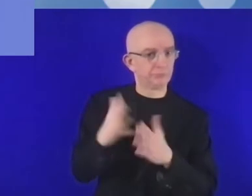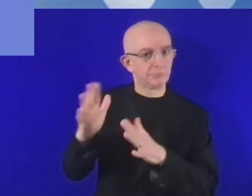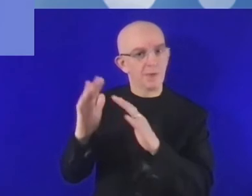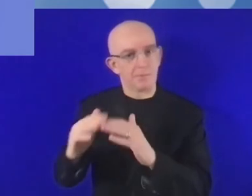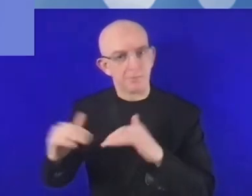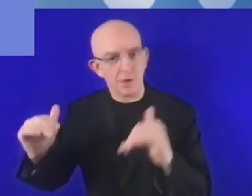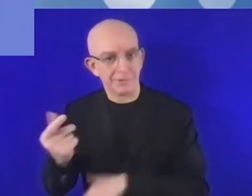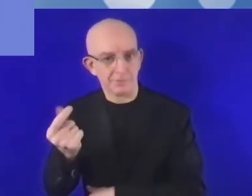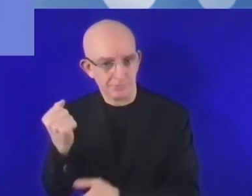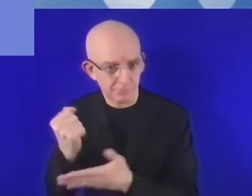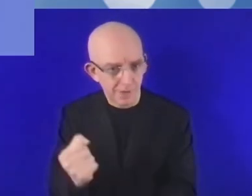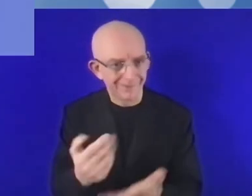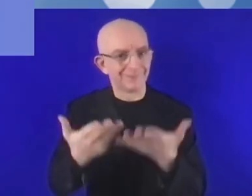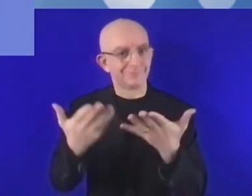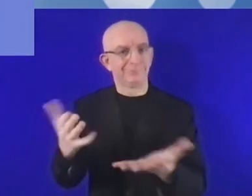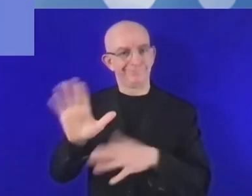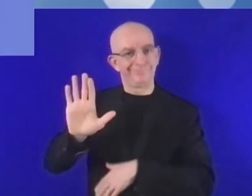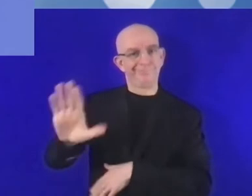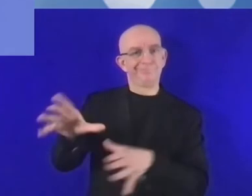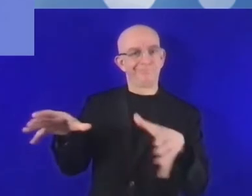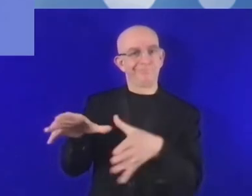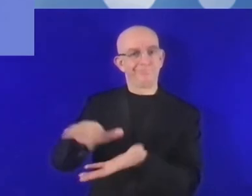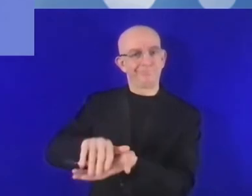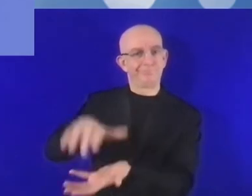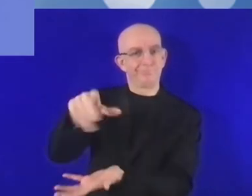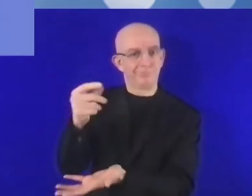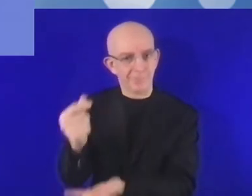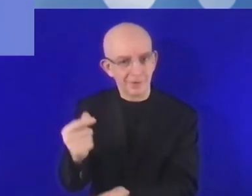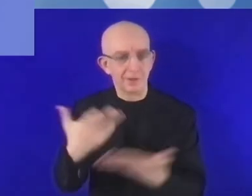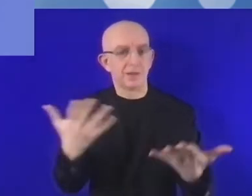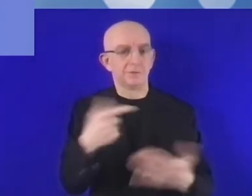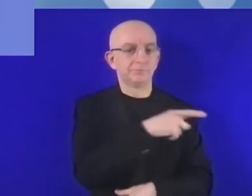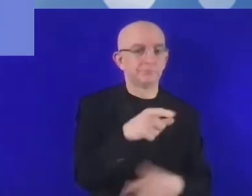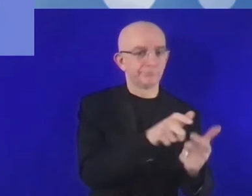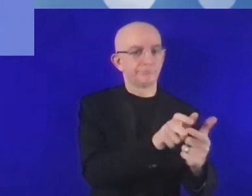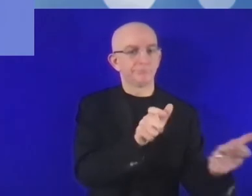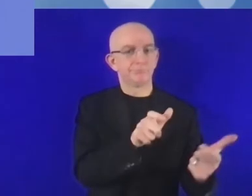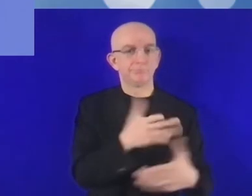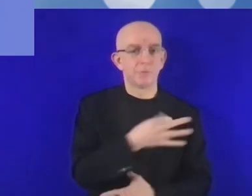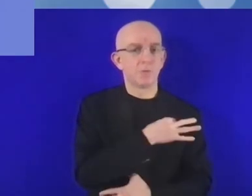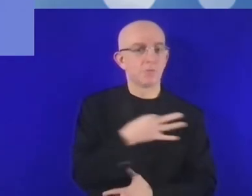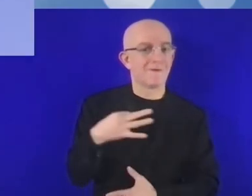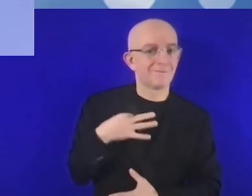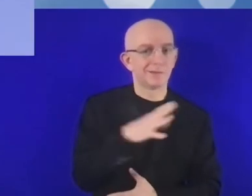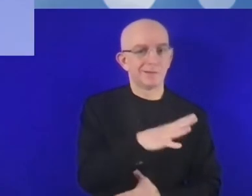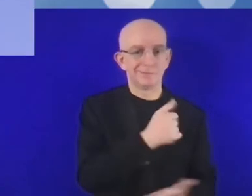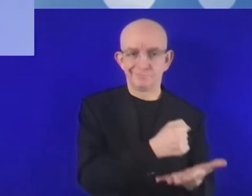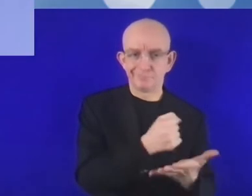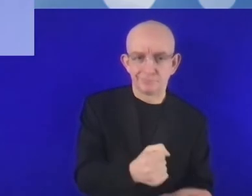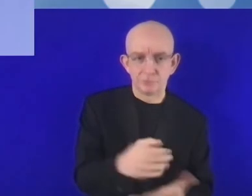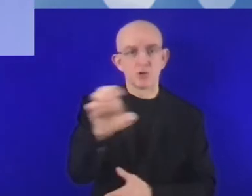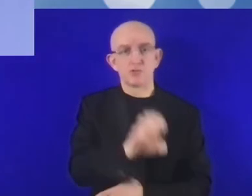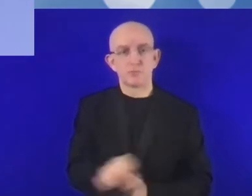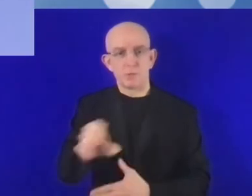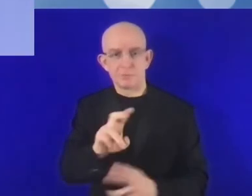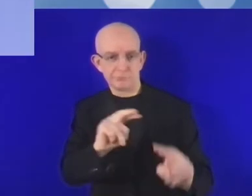cofinanciamiento? ¿Cooperación entre inversores nacionales e internacionales? ¿Cuál es su perspectiva? ¿Cómo ustedes